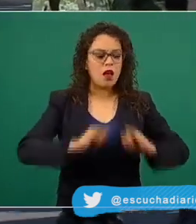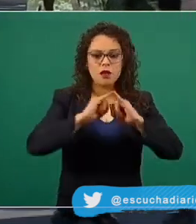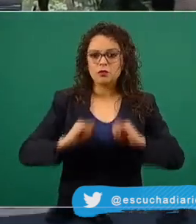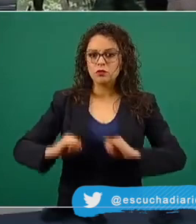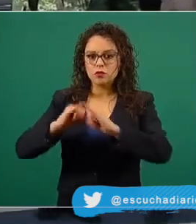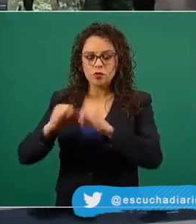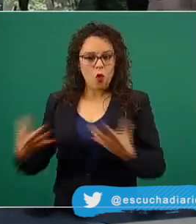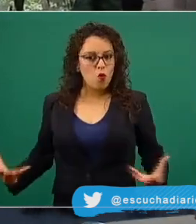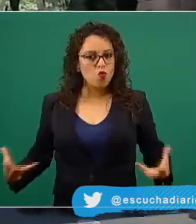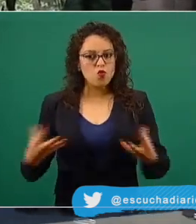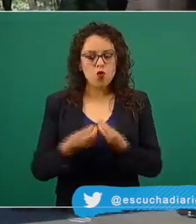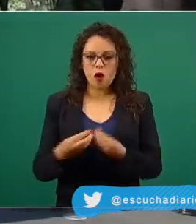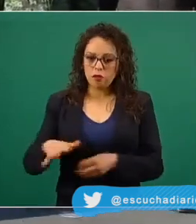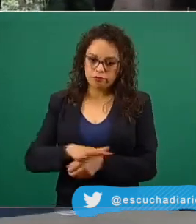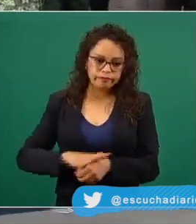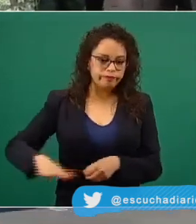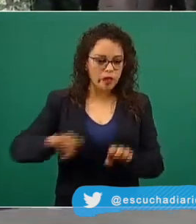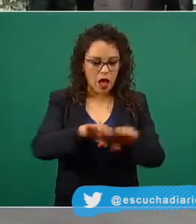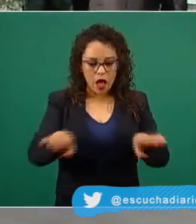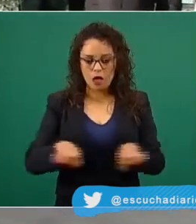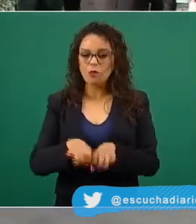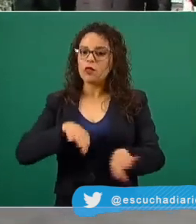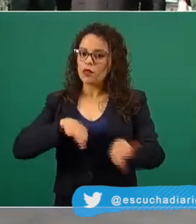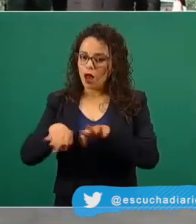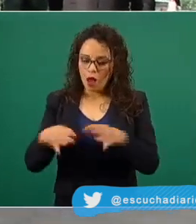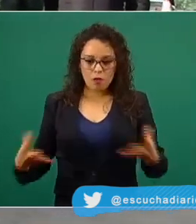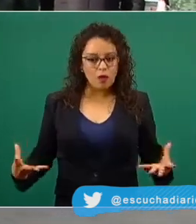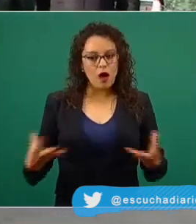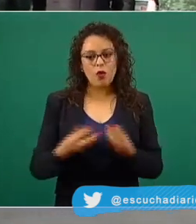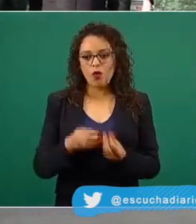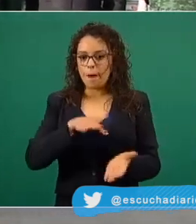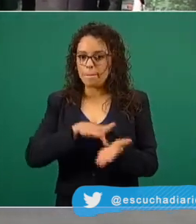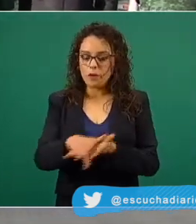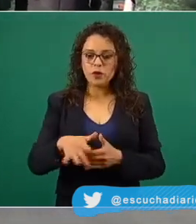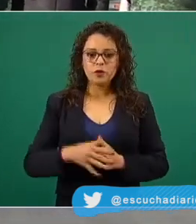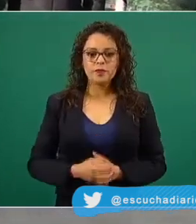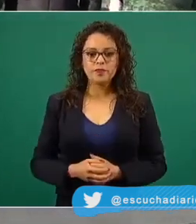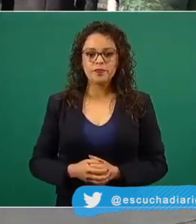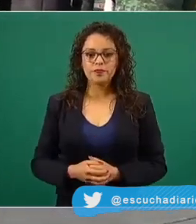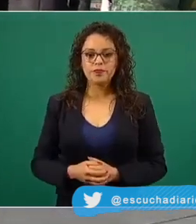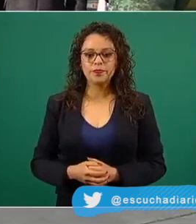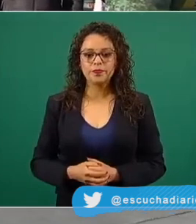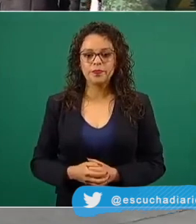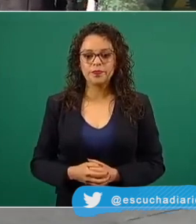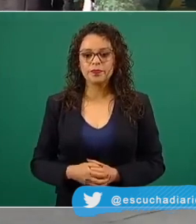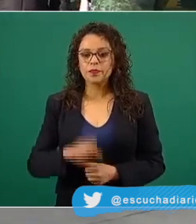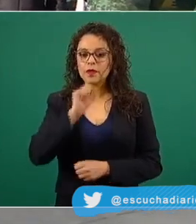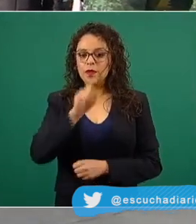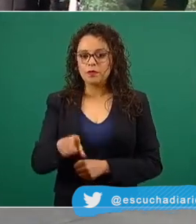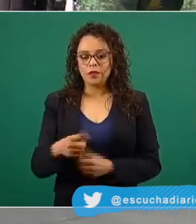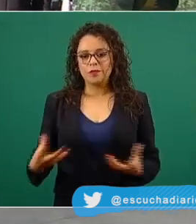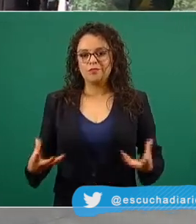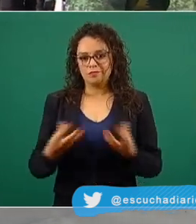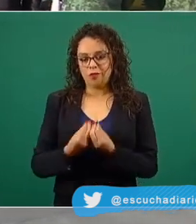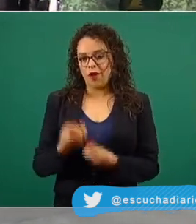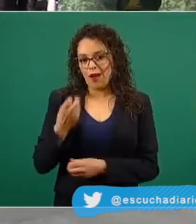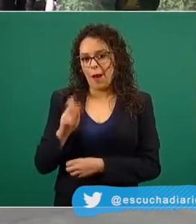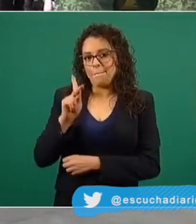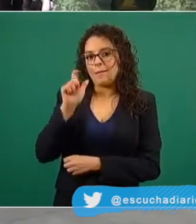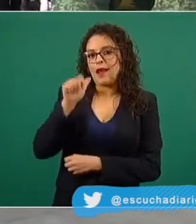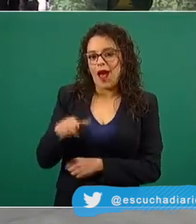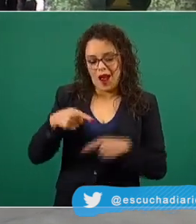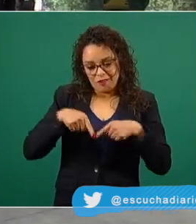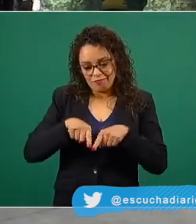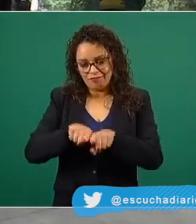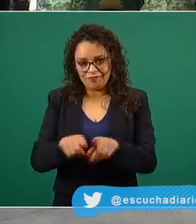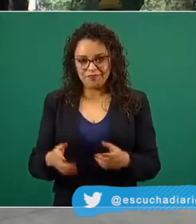juntos, señor presidente, y a la par de este plan. Y